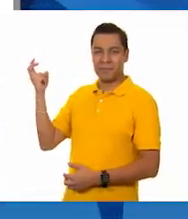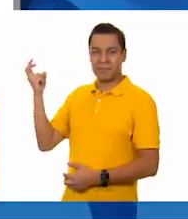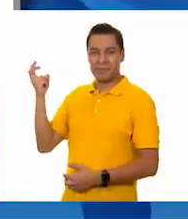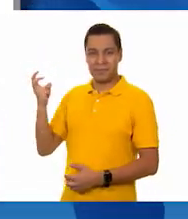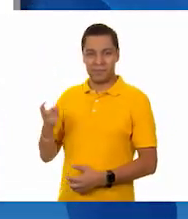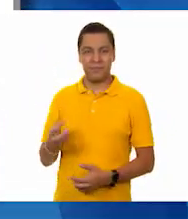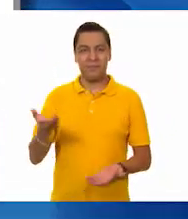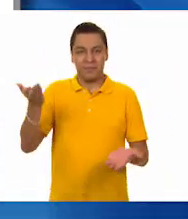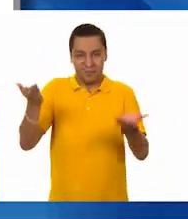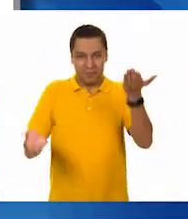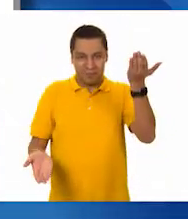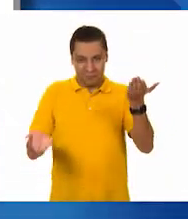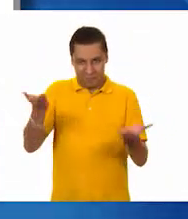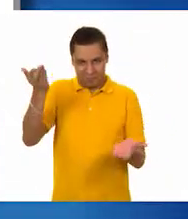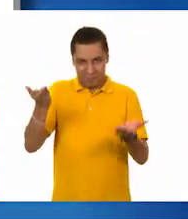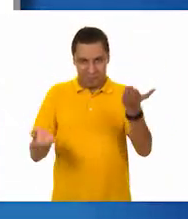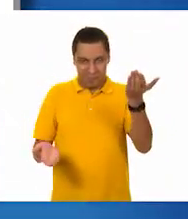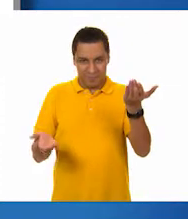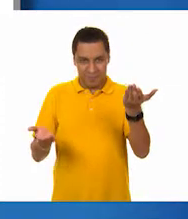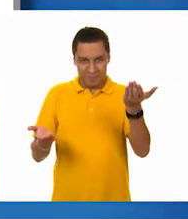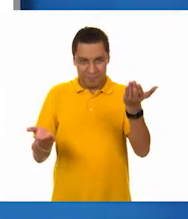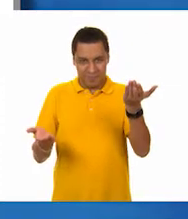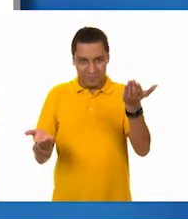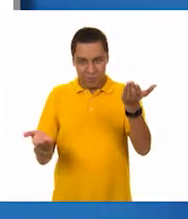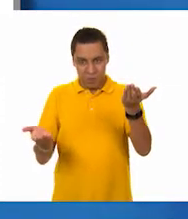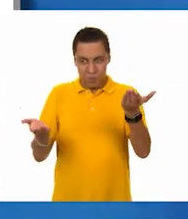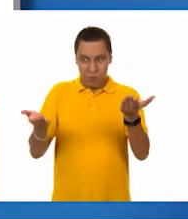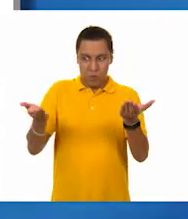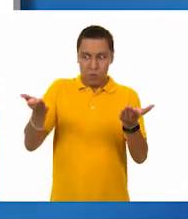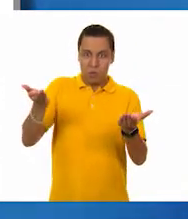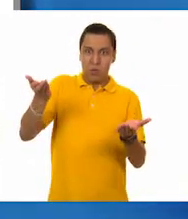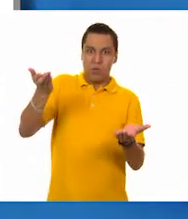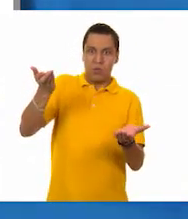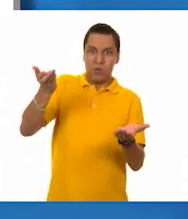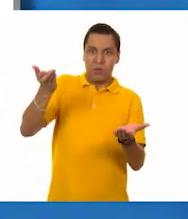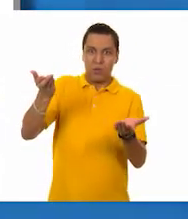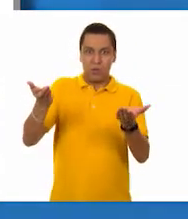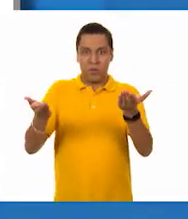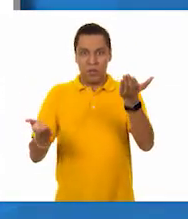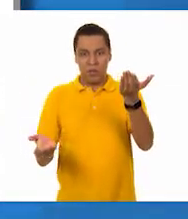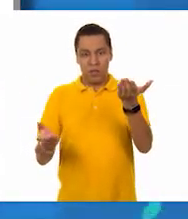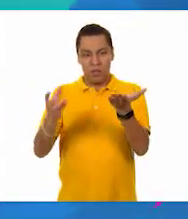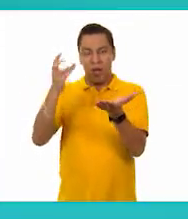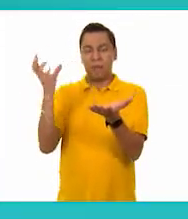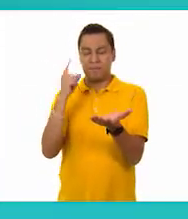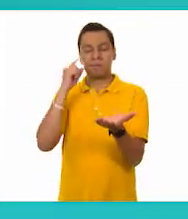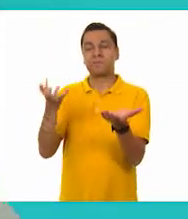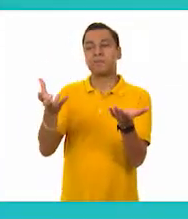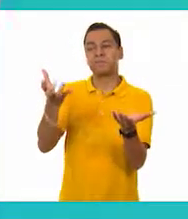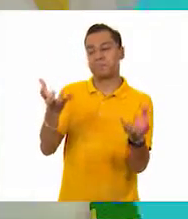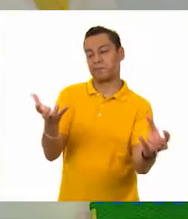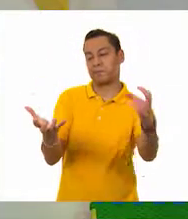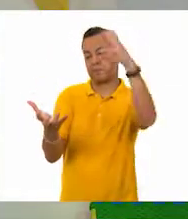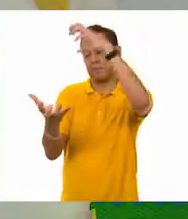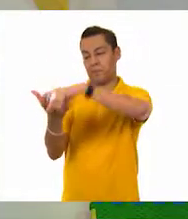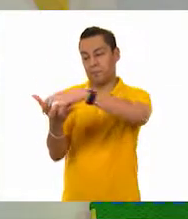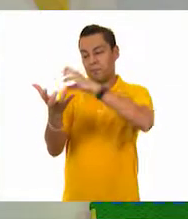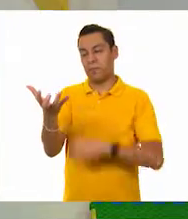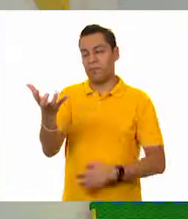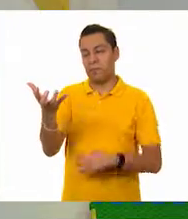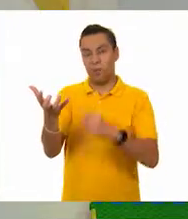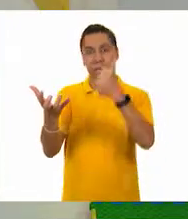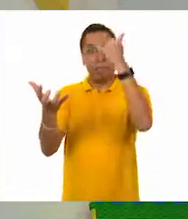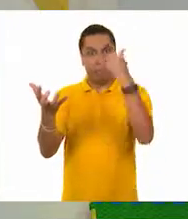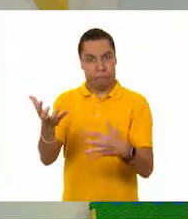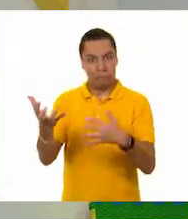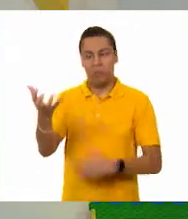mayor peso. Así es. en el lado en el que está subiendo, significa que hay un menor peso. Ah, es como cuando nos subimos al sube y baja. Exacto. Cuando